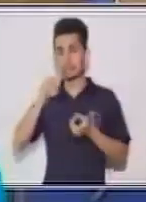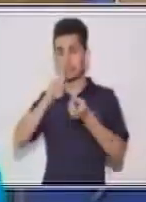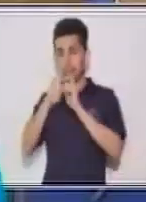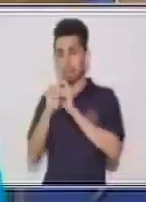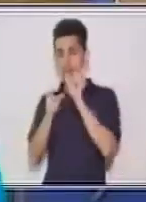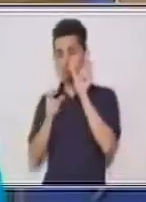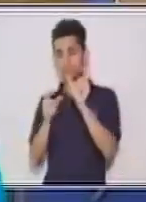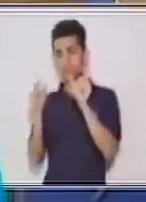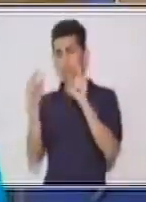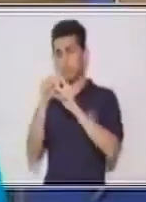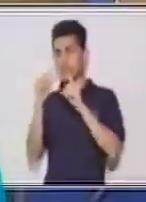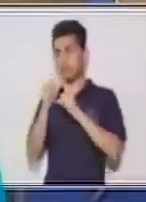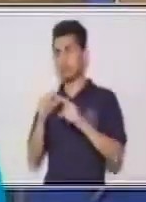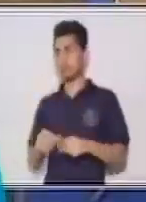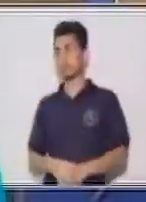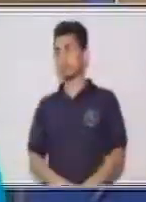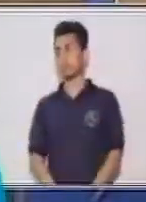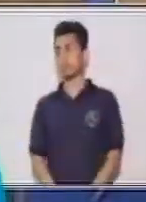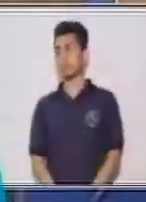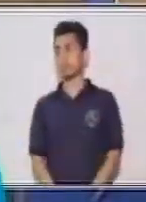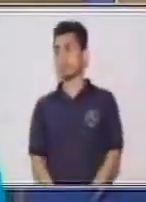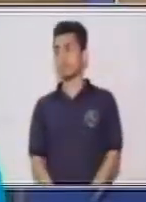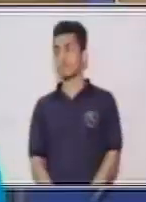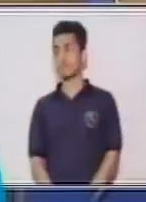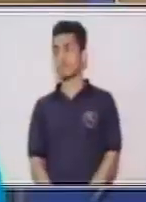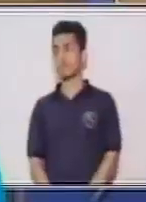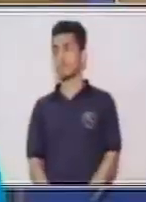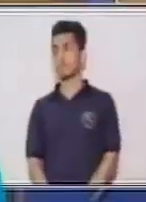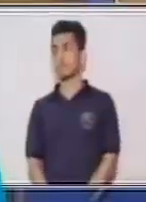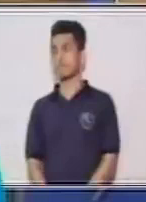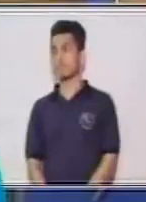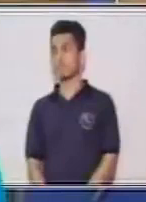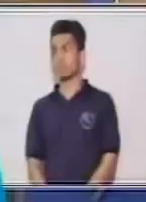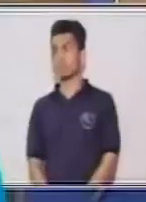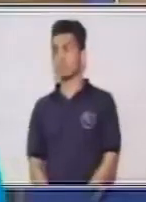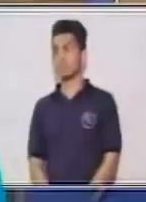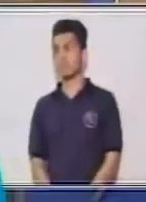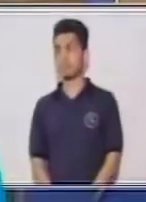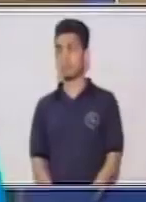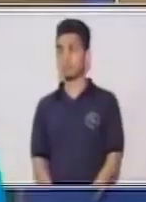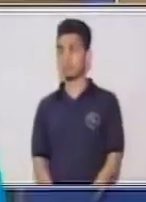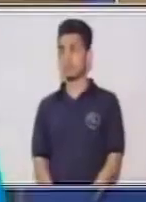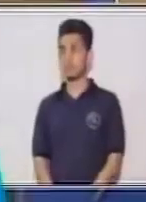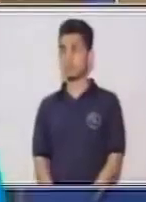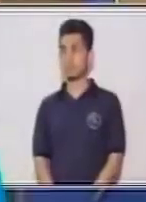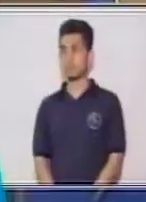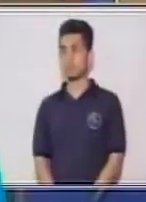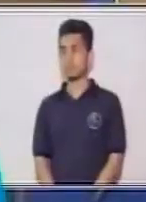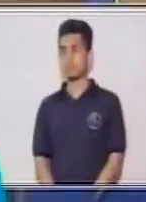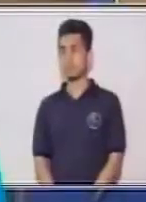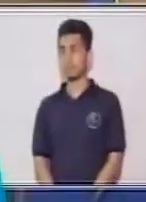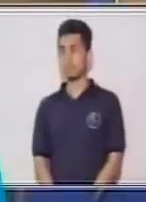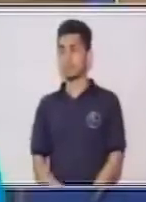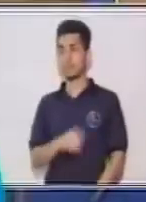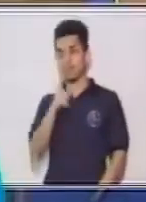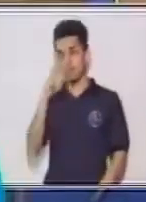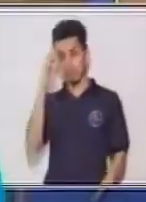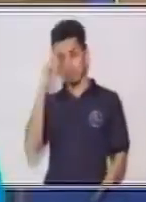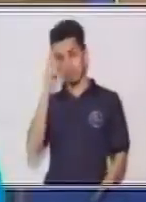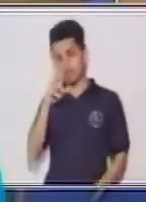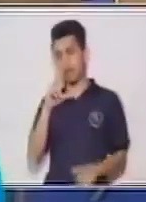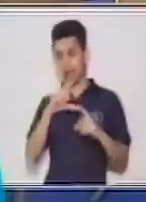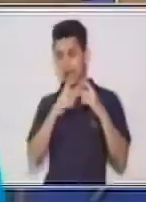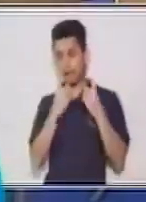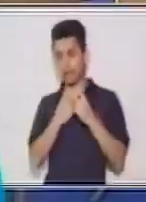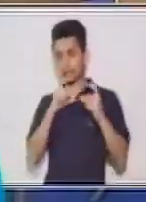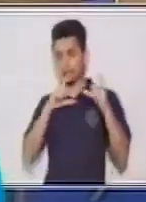¿Cómo vas en este momento? Imagino que ya te vas recordando de aquella clase de comunicación y lenguaje que tenía mucho